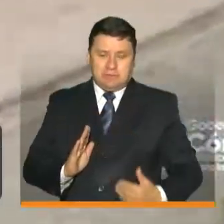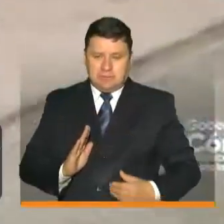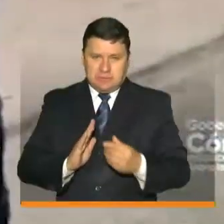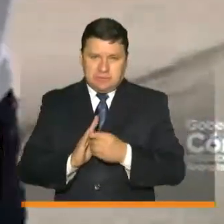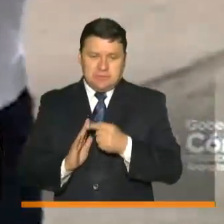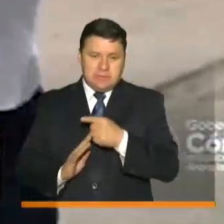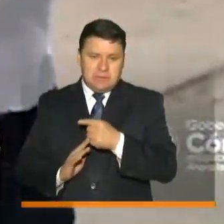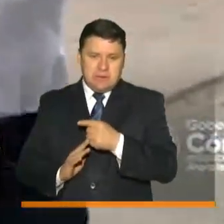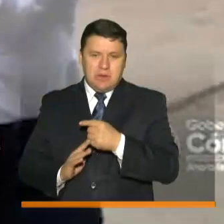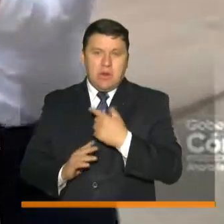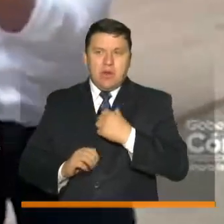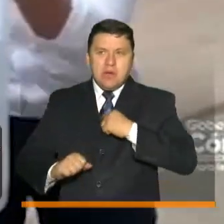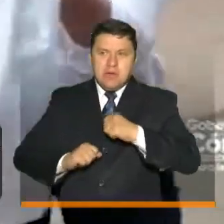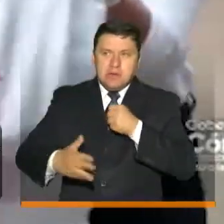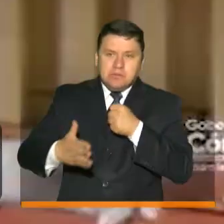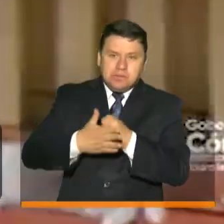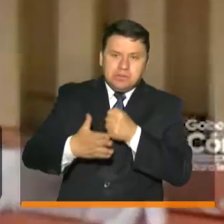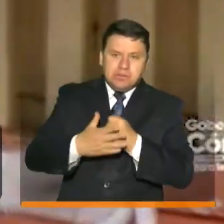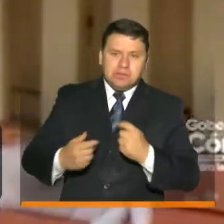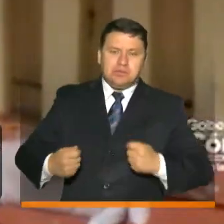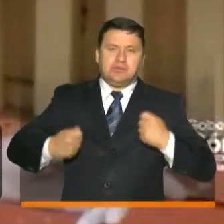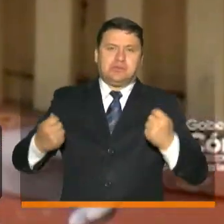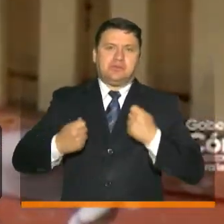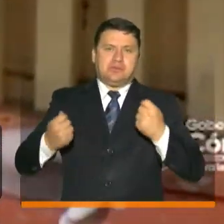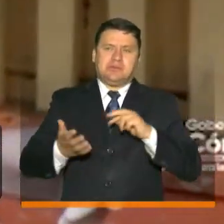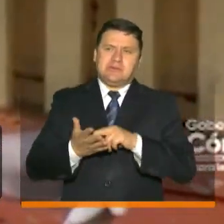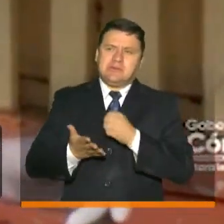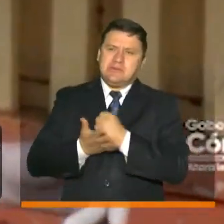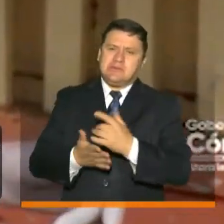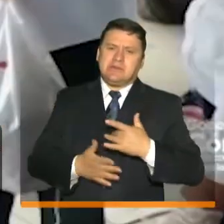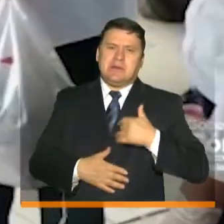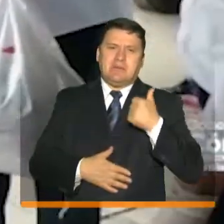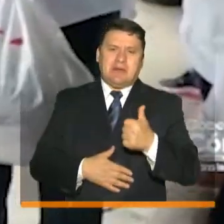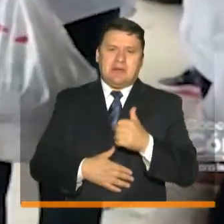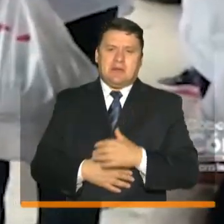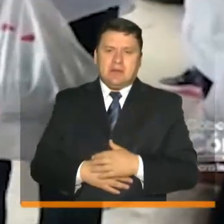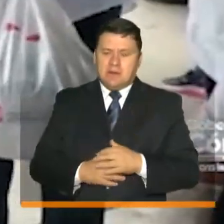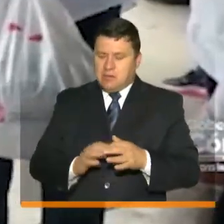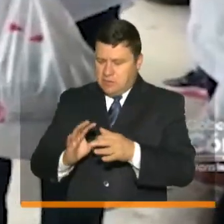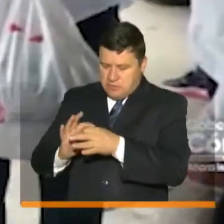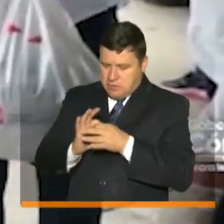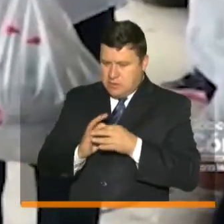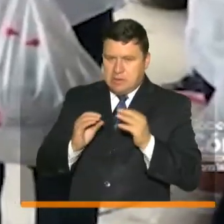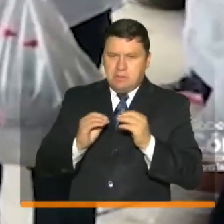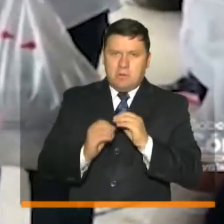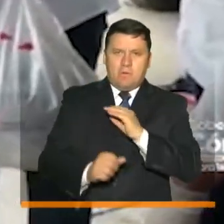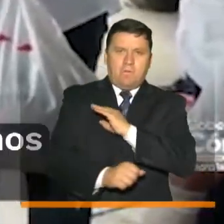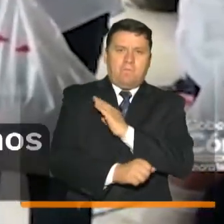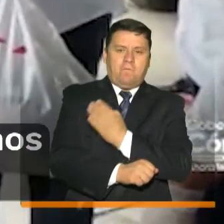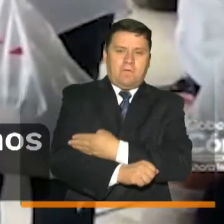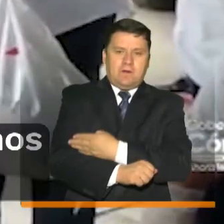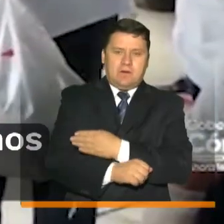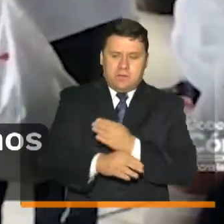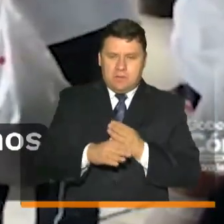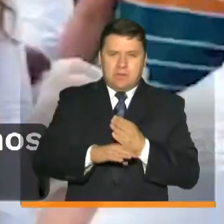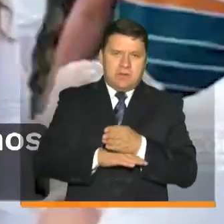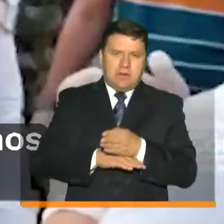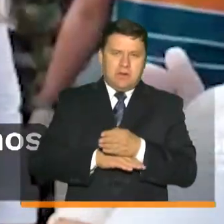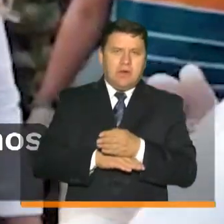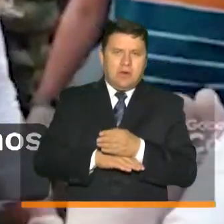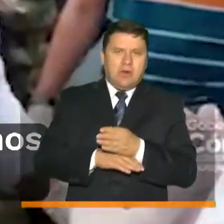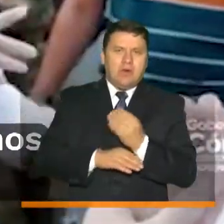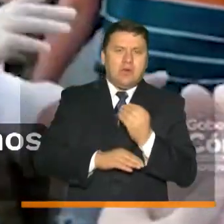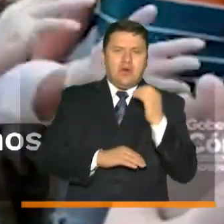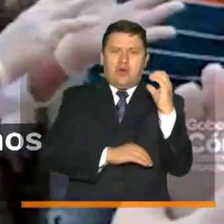quien es la gran impulsadora de la campaña ayudarnos hace bien unidos somos más fuertes a través de la cual